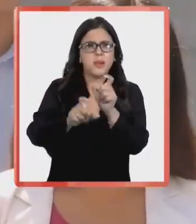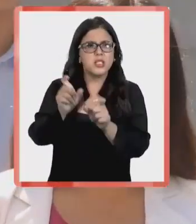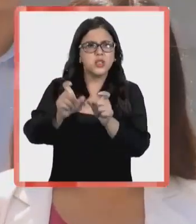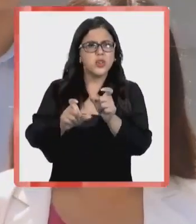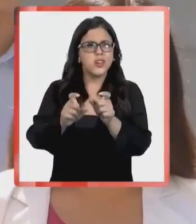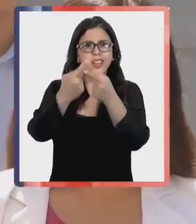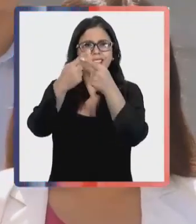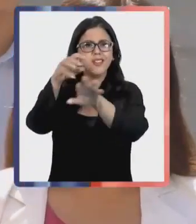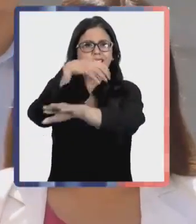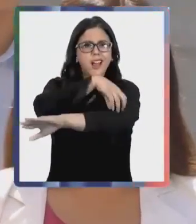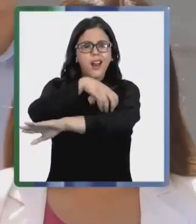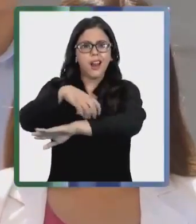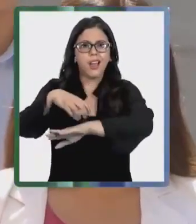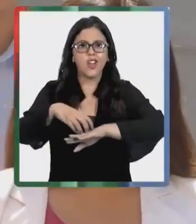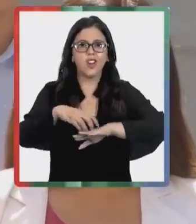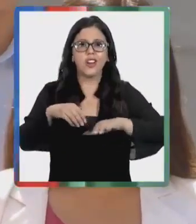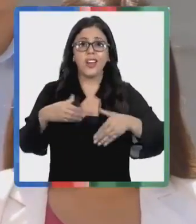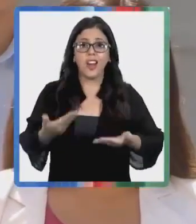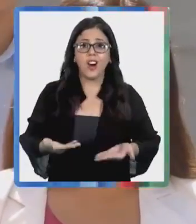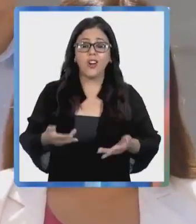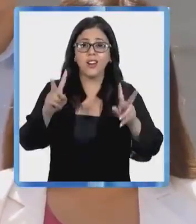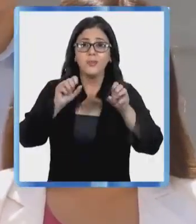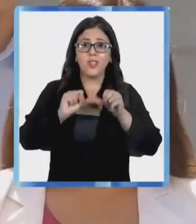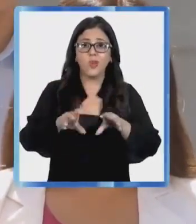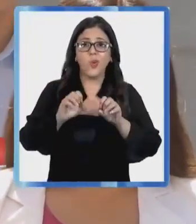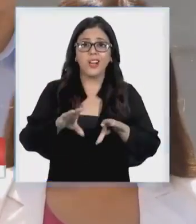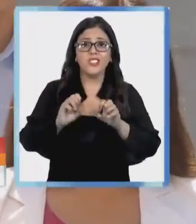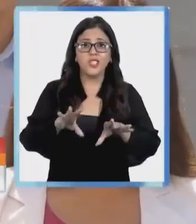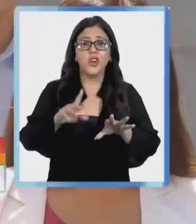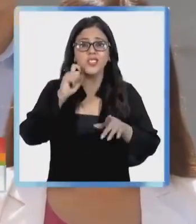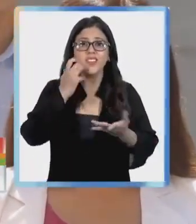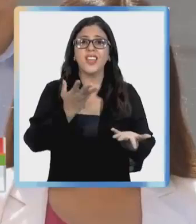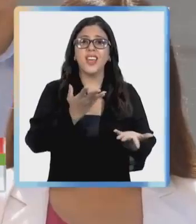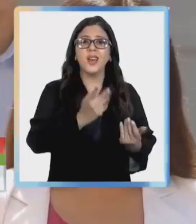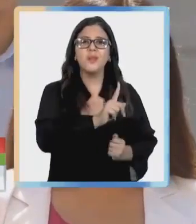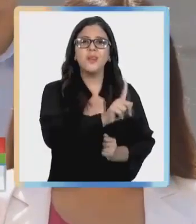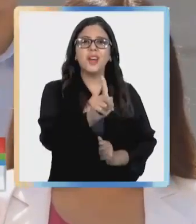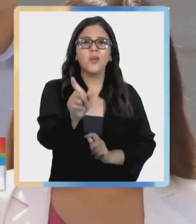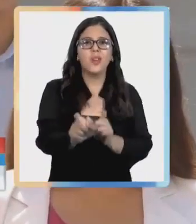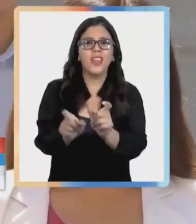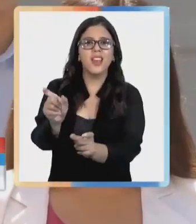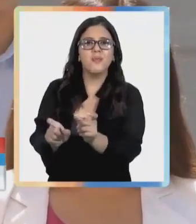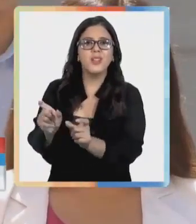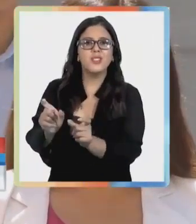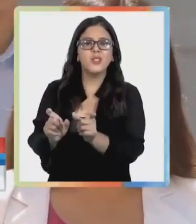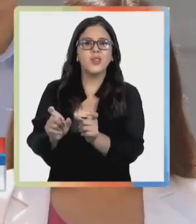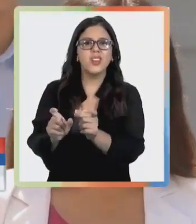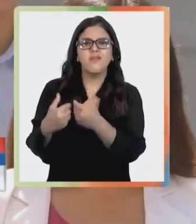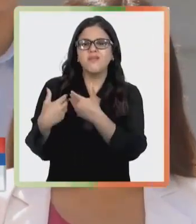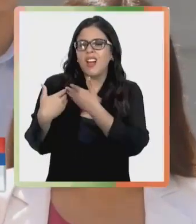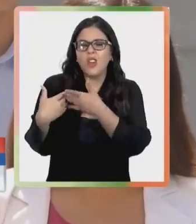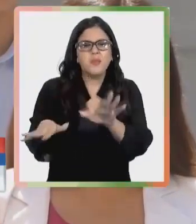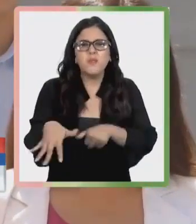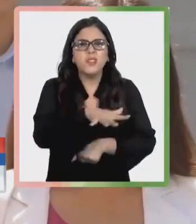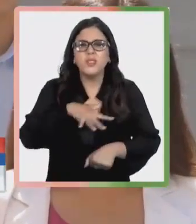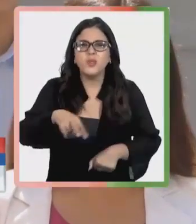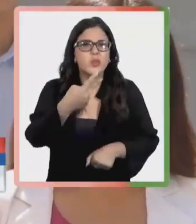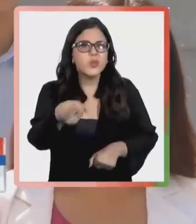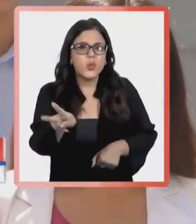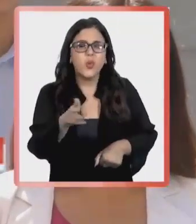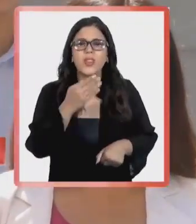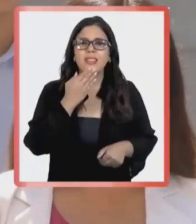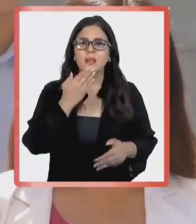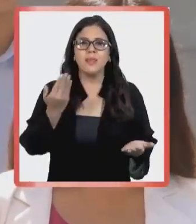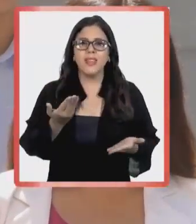ver tantas personas de distintas regiones, ver que ahora la educación está siendo para cada una de las personas, no